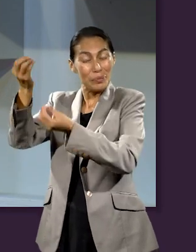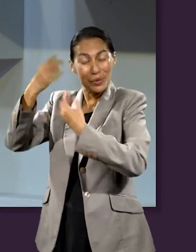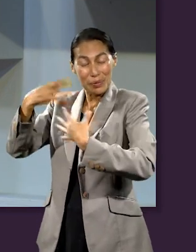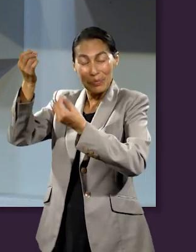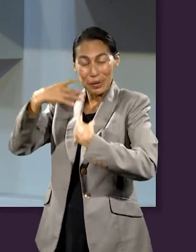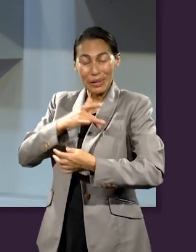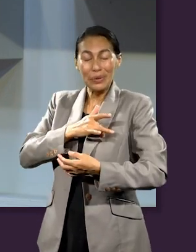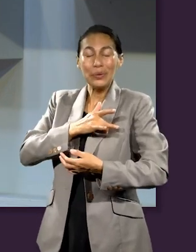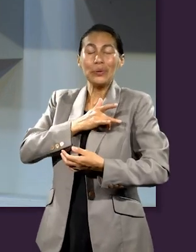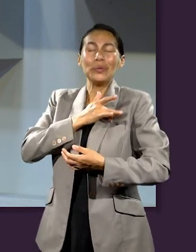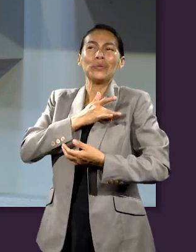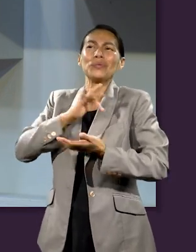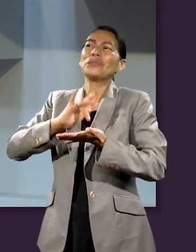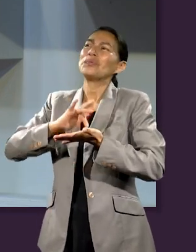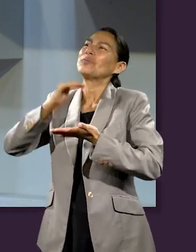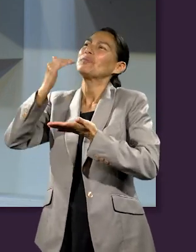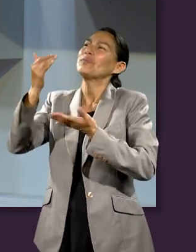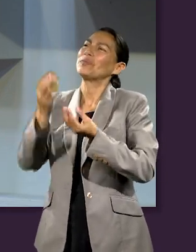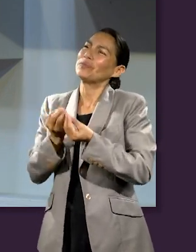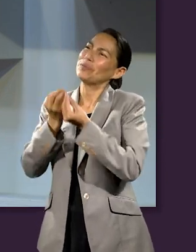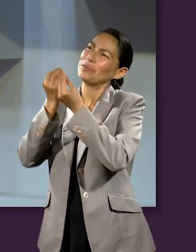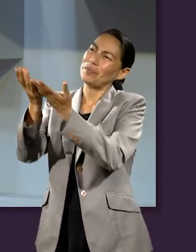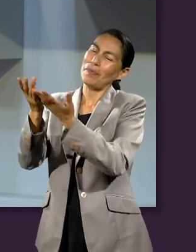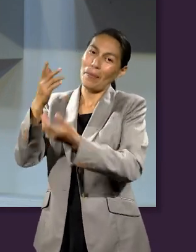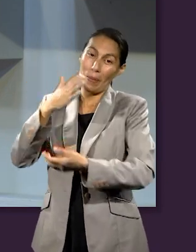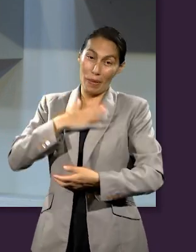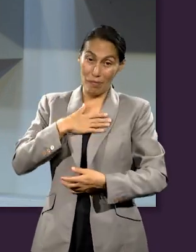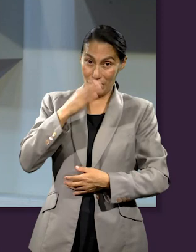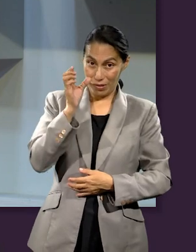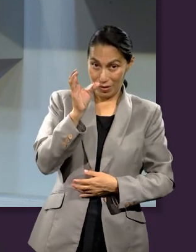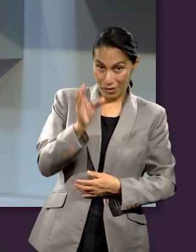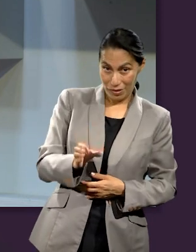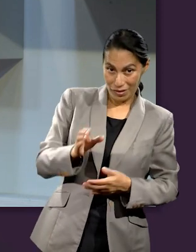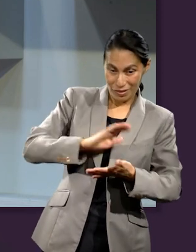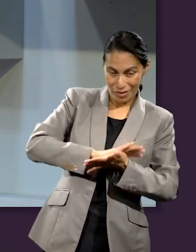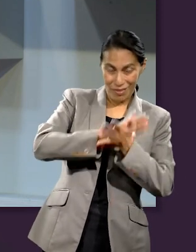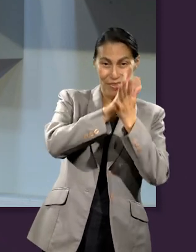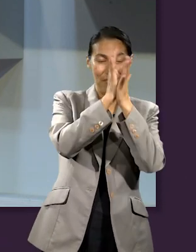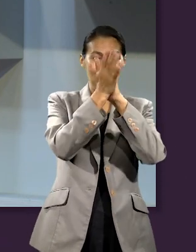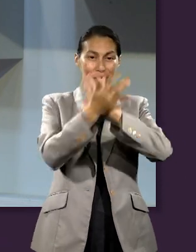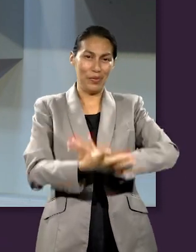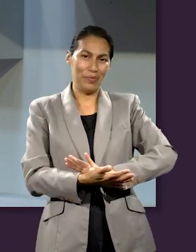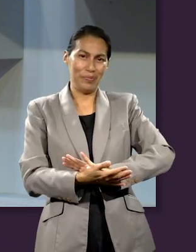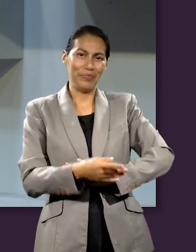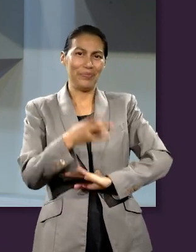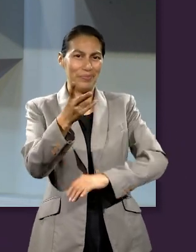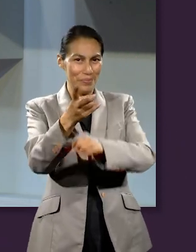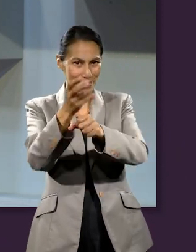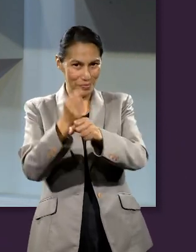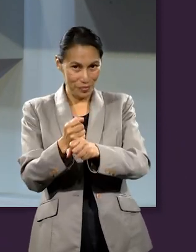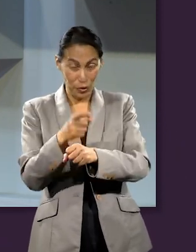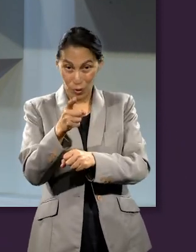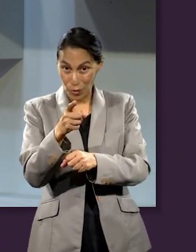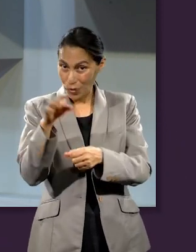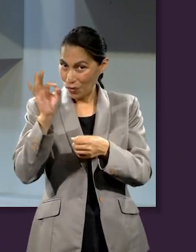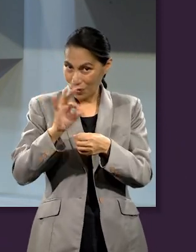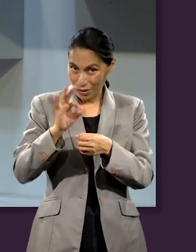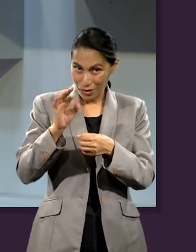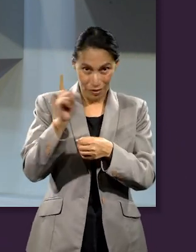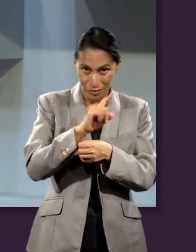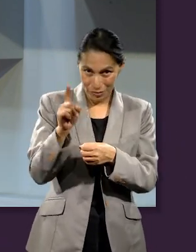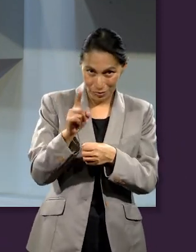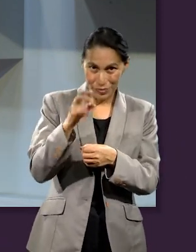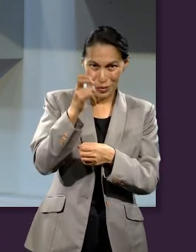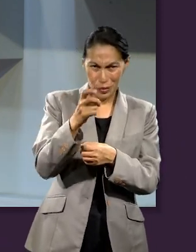todo lo que Dios nos ha dado y todo lo que se produce en el corazón hace una transformación en el carácter. Así que te animamos.